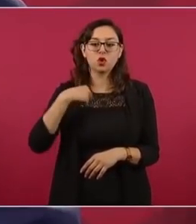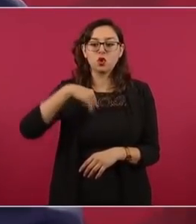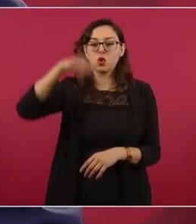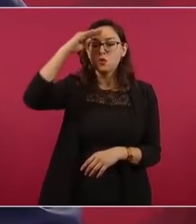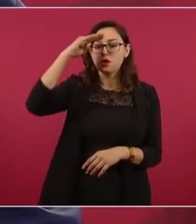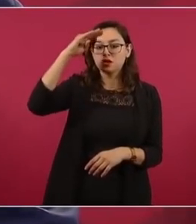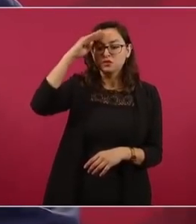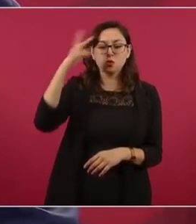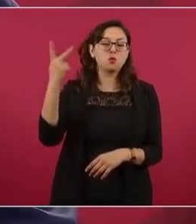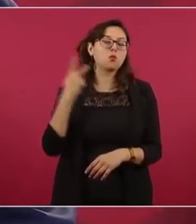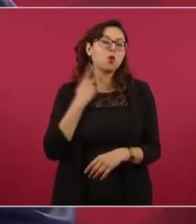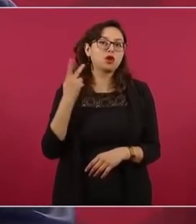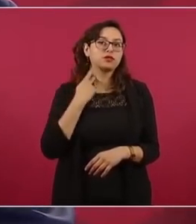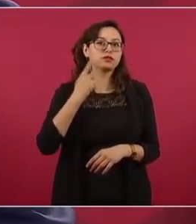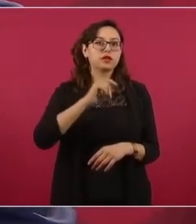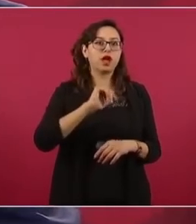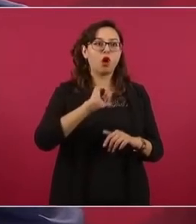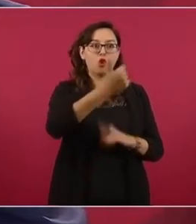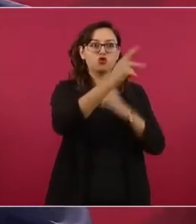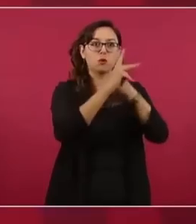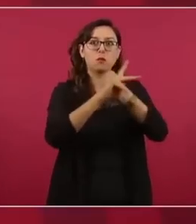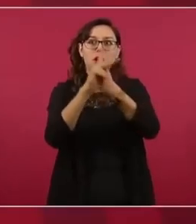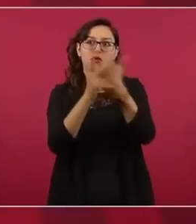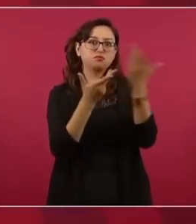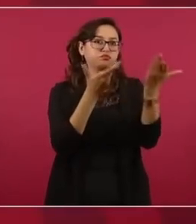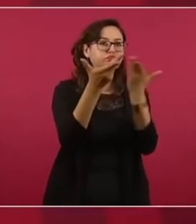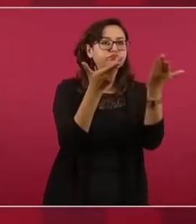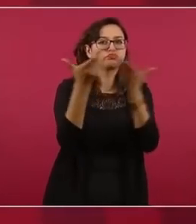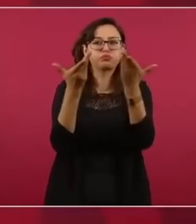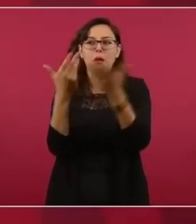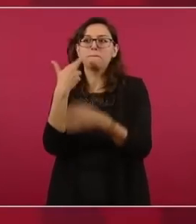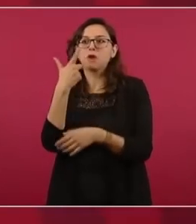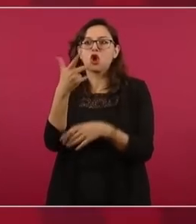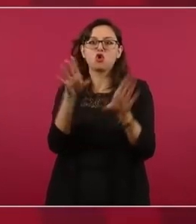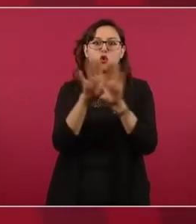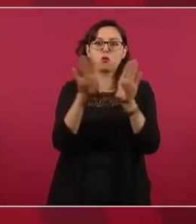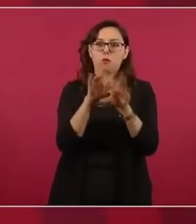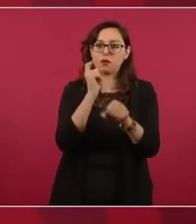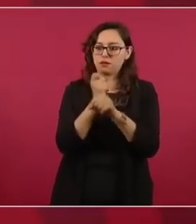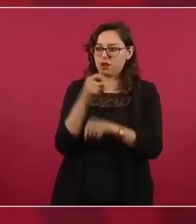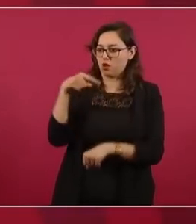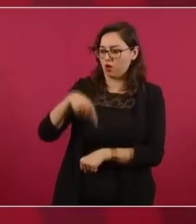si no se procurara la justicia,